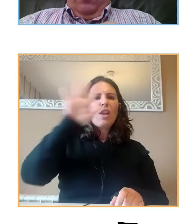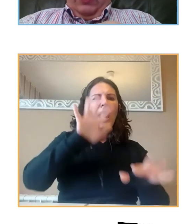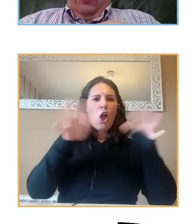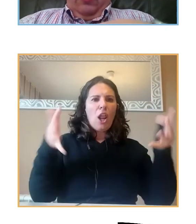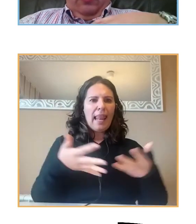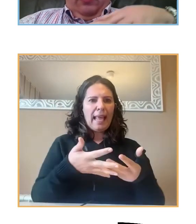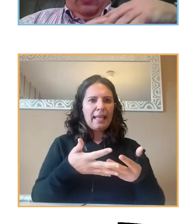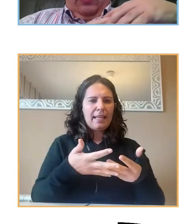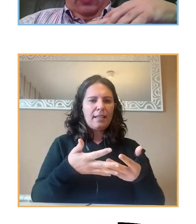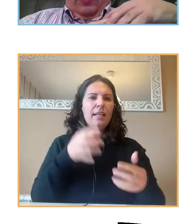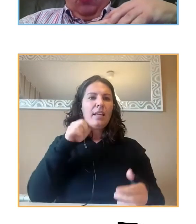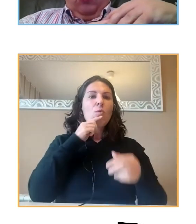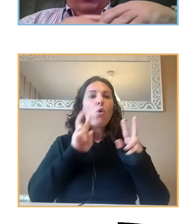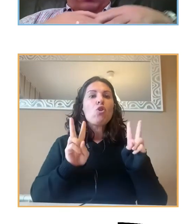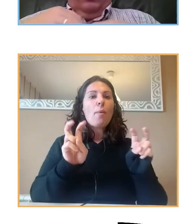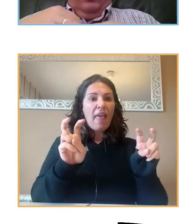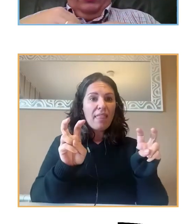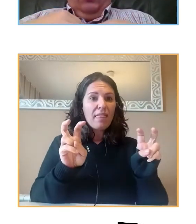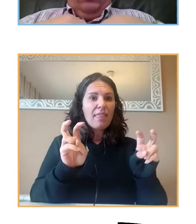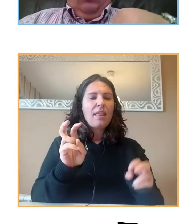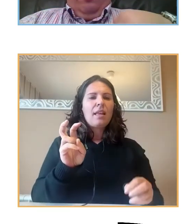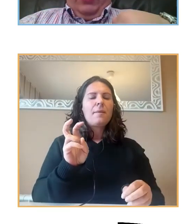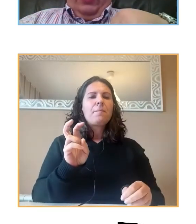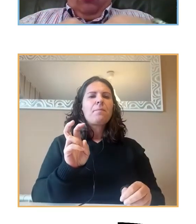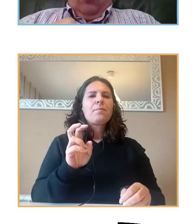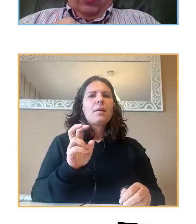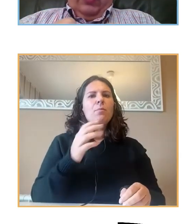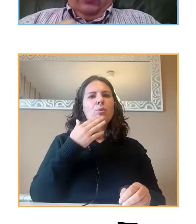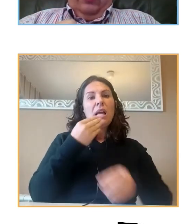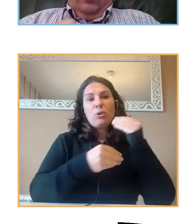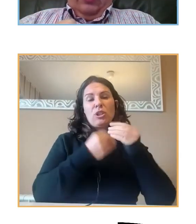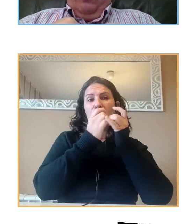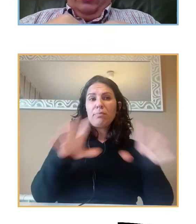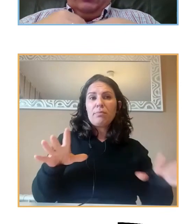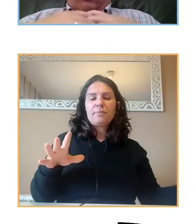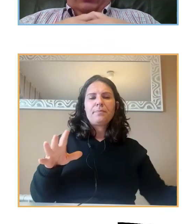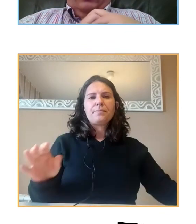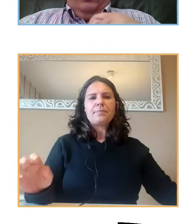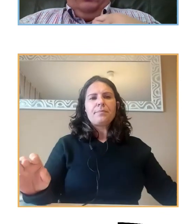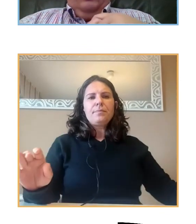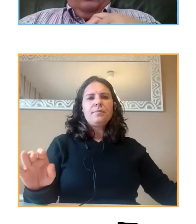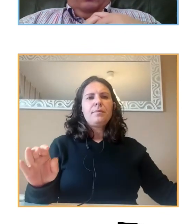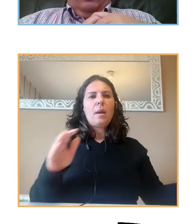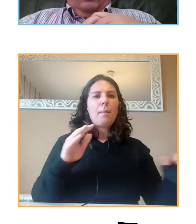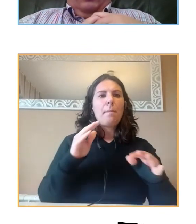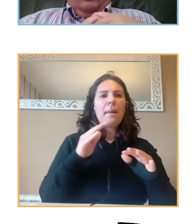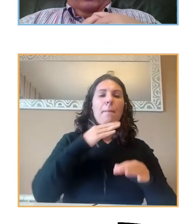como novedad, la hemos dirigido tanto a padres como a jóvenes, a adolescentes.